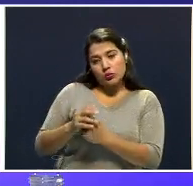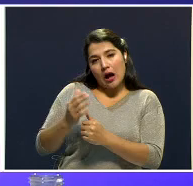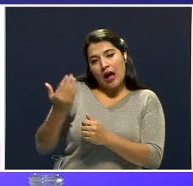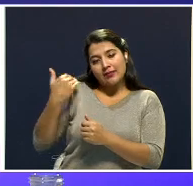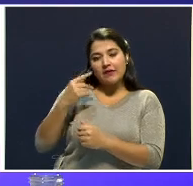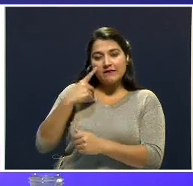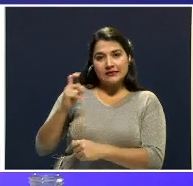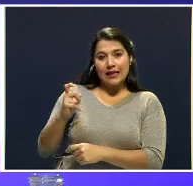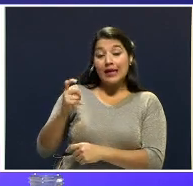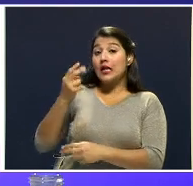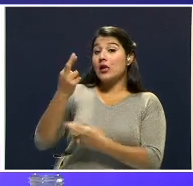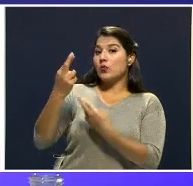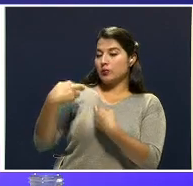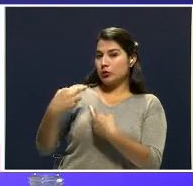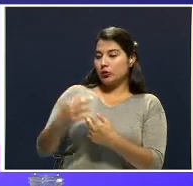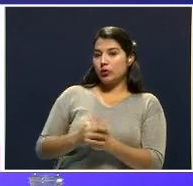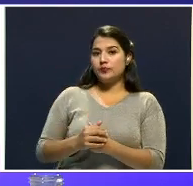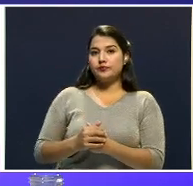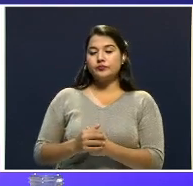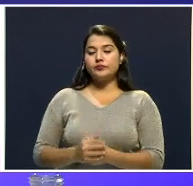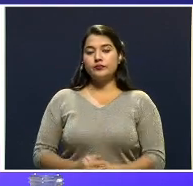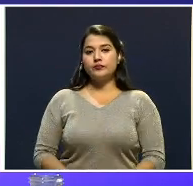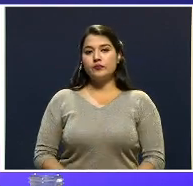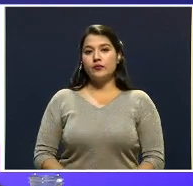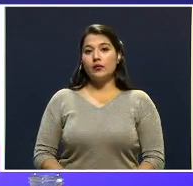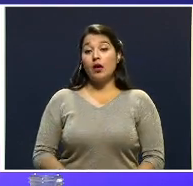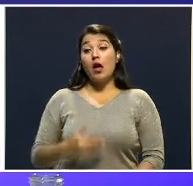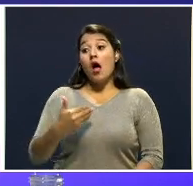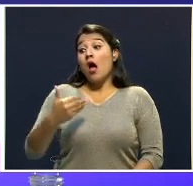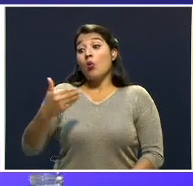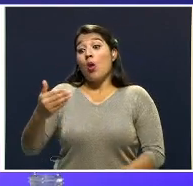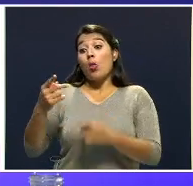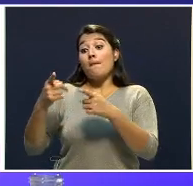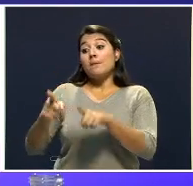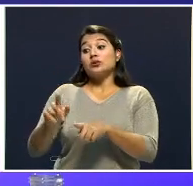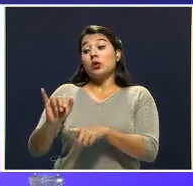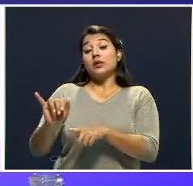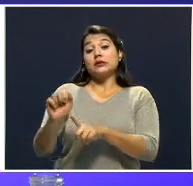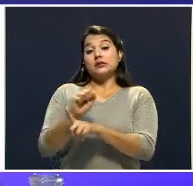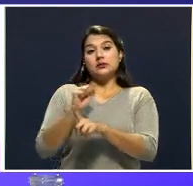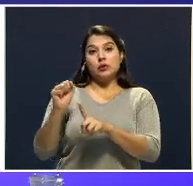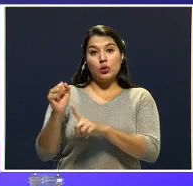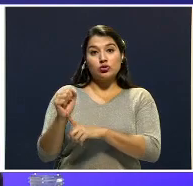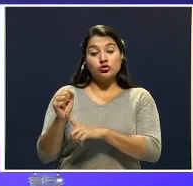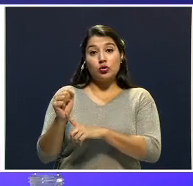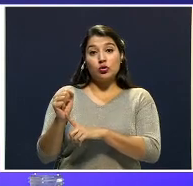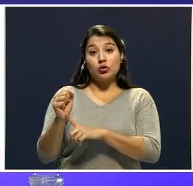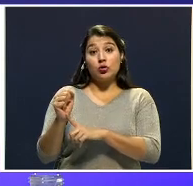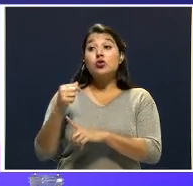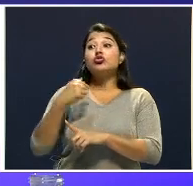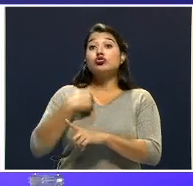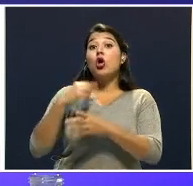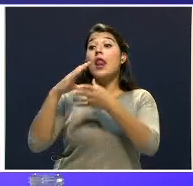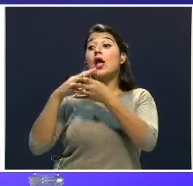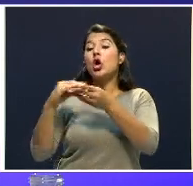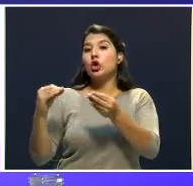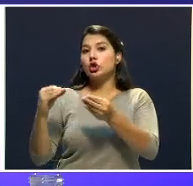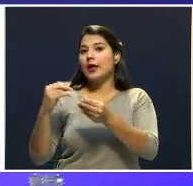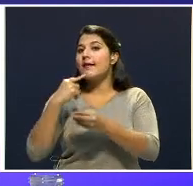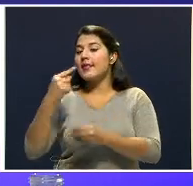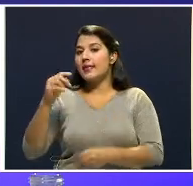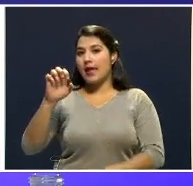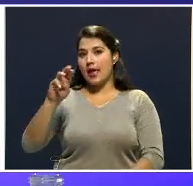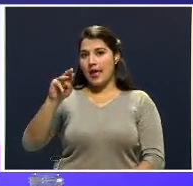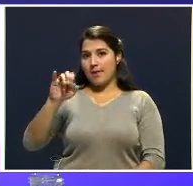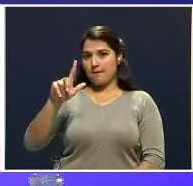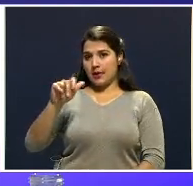nosotros, es que cuando se dio todo esto, yo le conté a Emilia, a mi